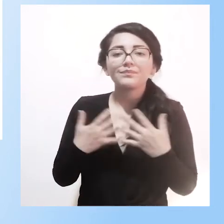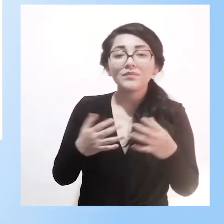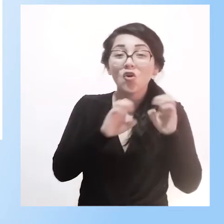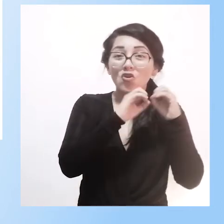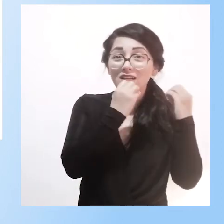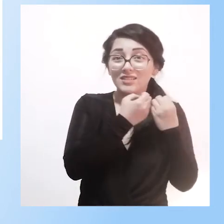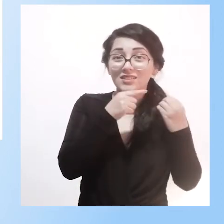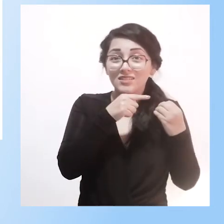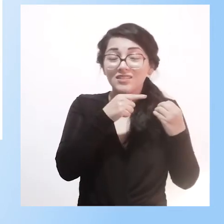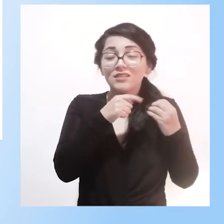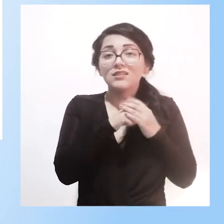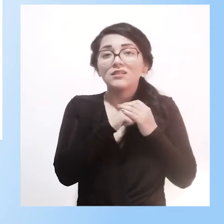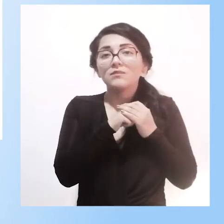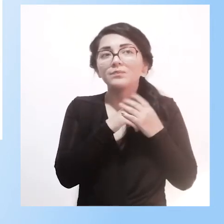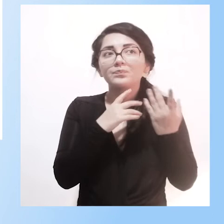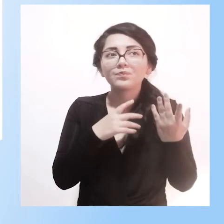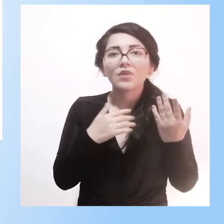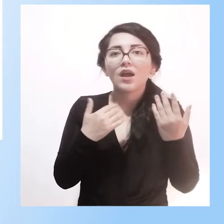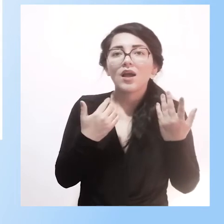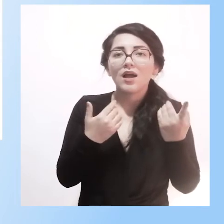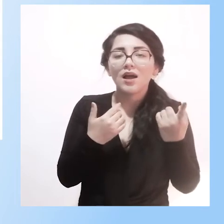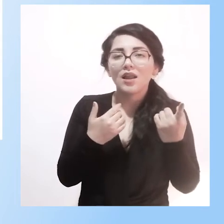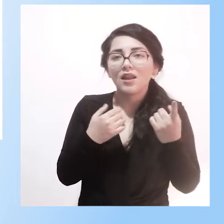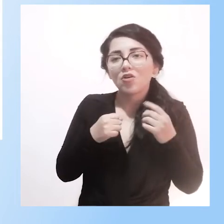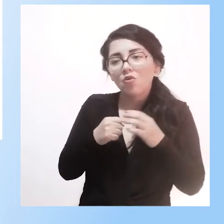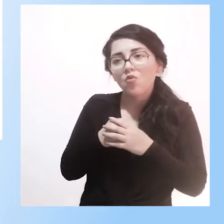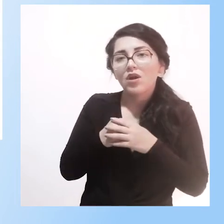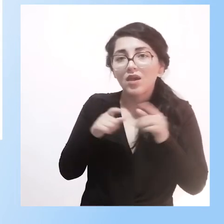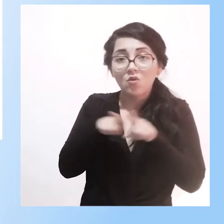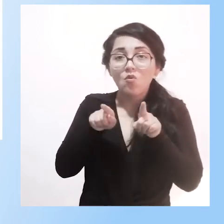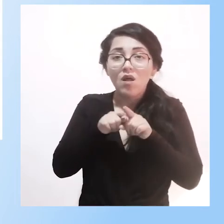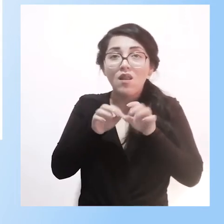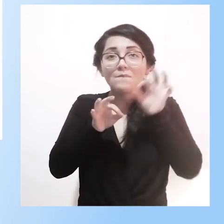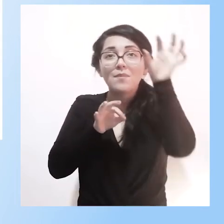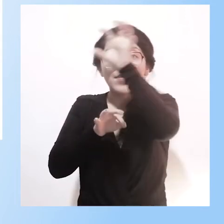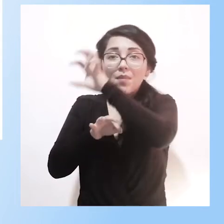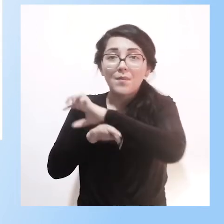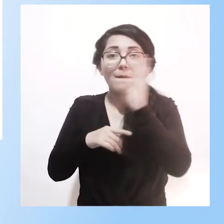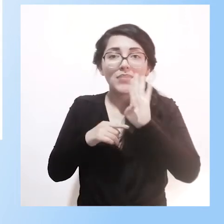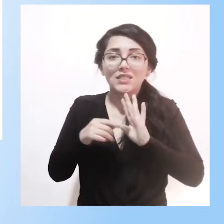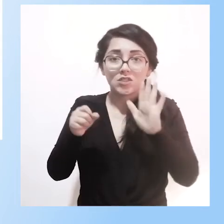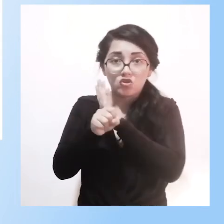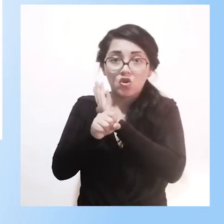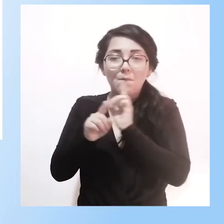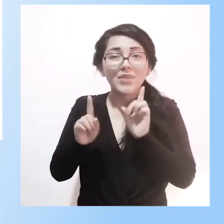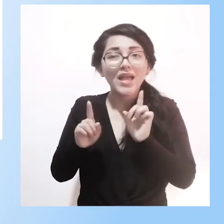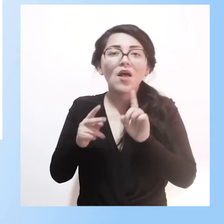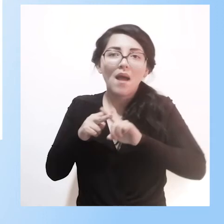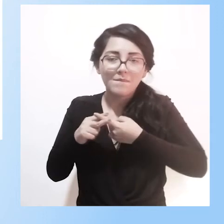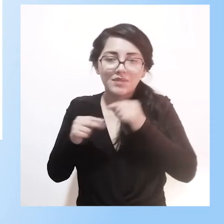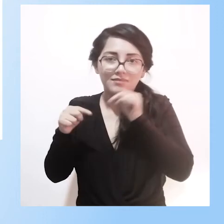actuación en todo el Brasil, no solamente en São Paulo. Empezamos con Guarulhos,